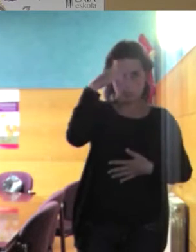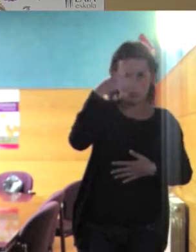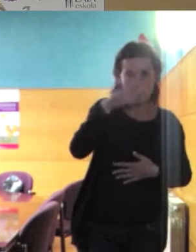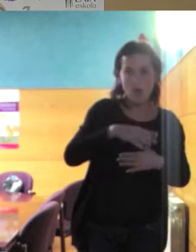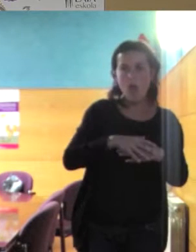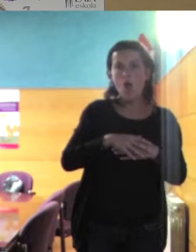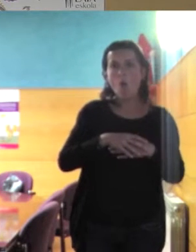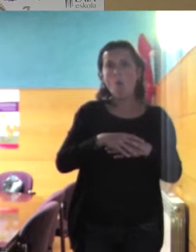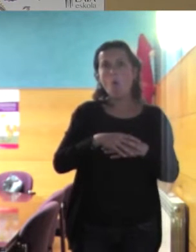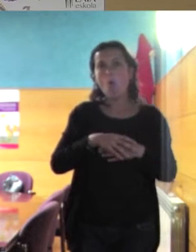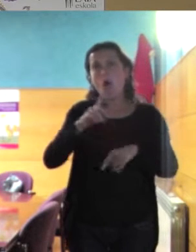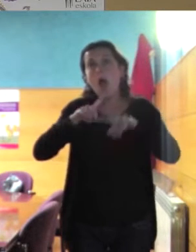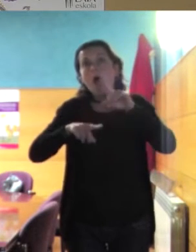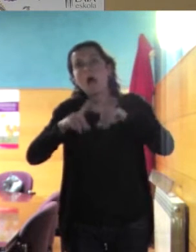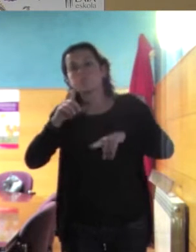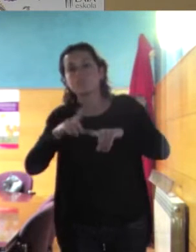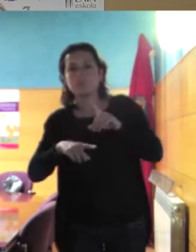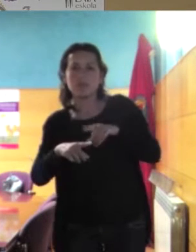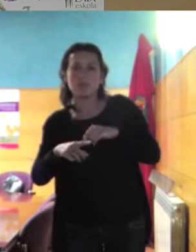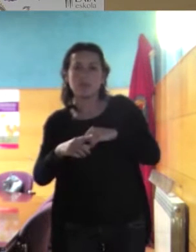veces más intercultural con otras?